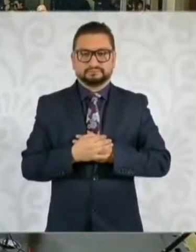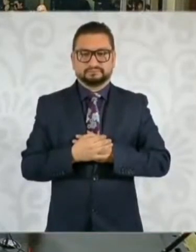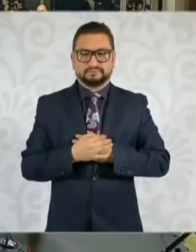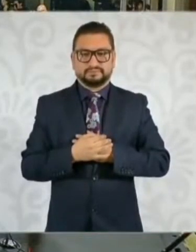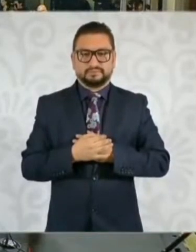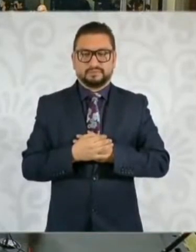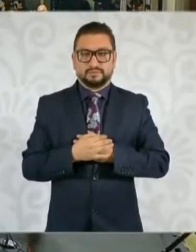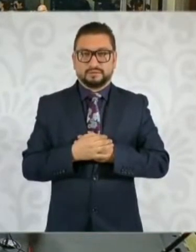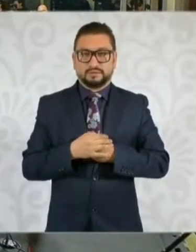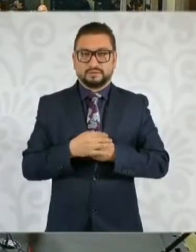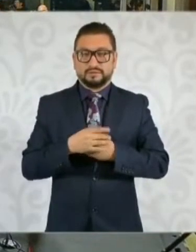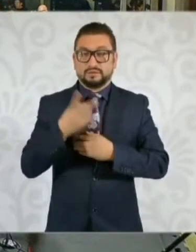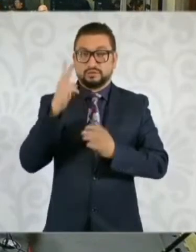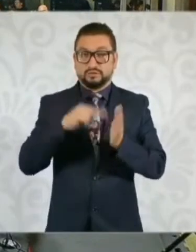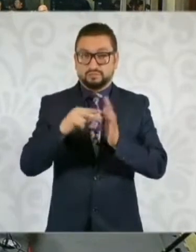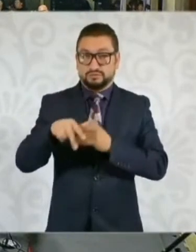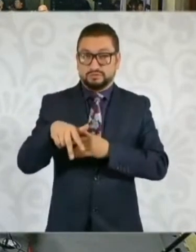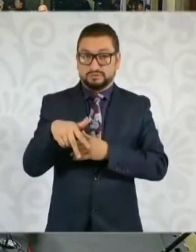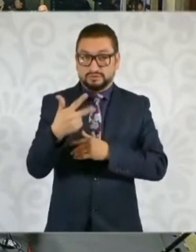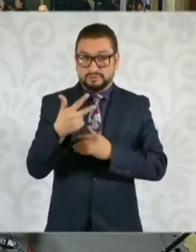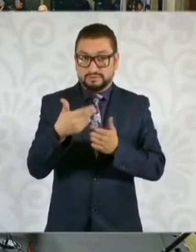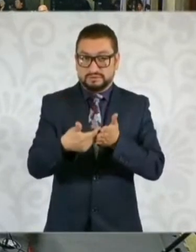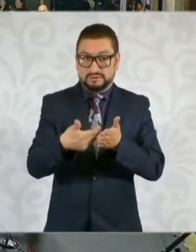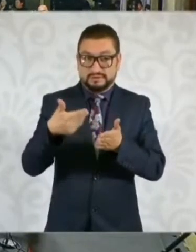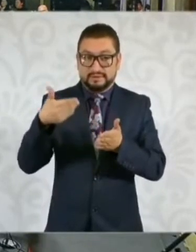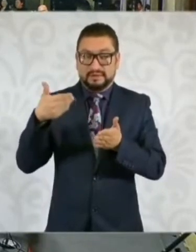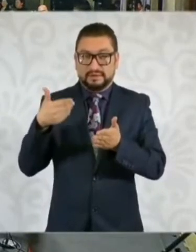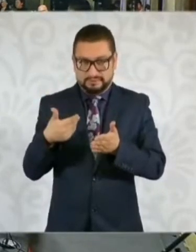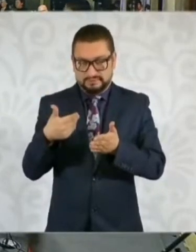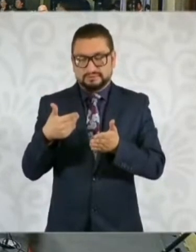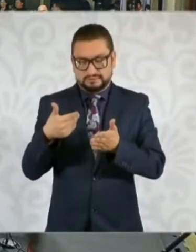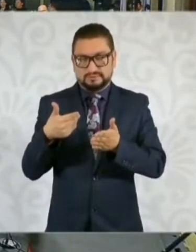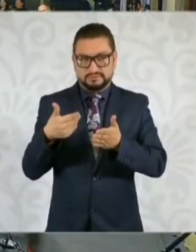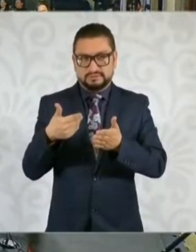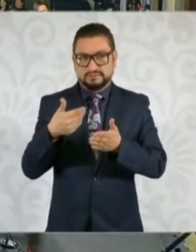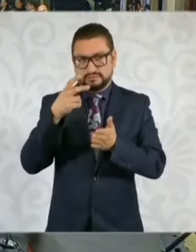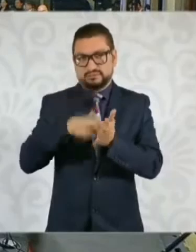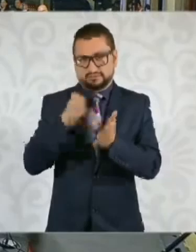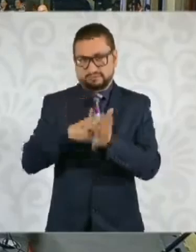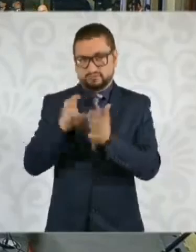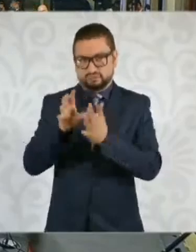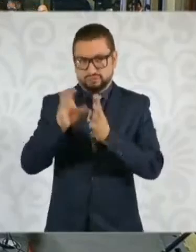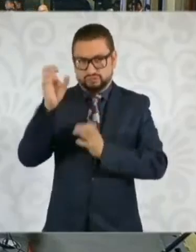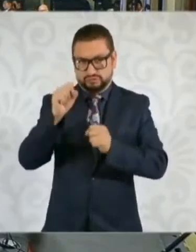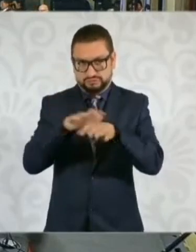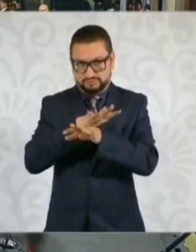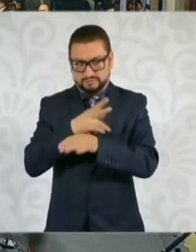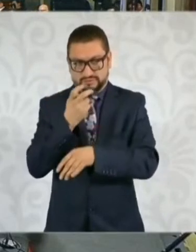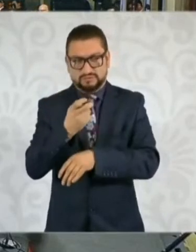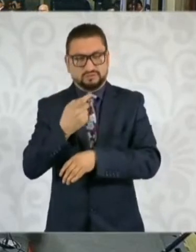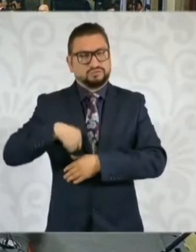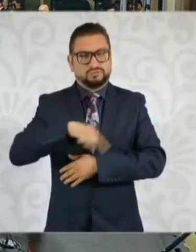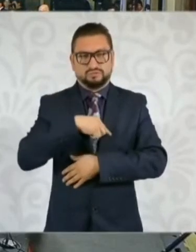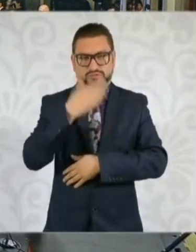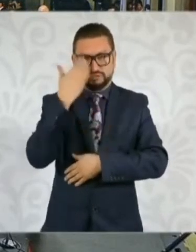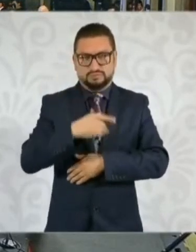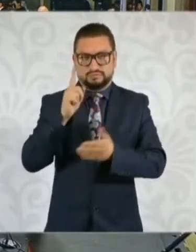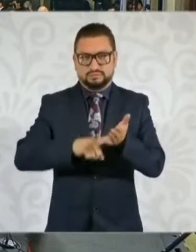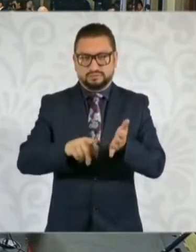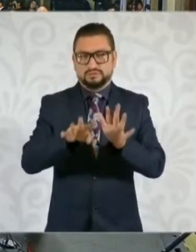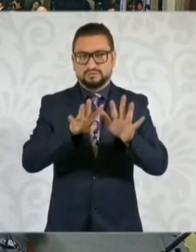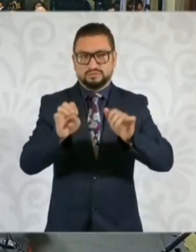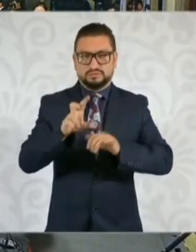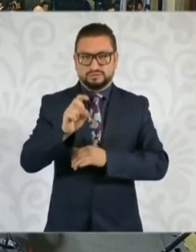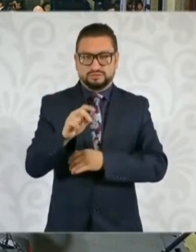Antes de la reforma del 2013, que es el motivo del cambio constitucional. Como todos sabemos, en 1938